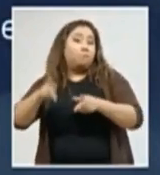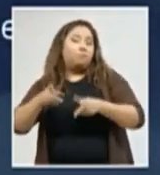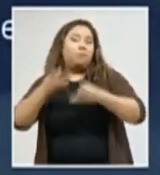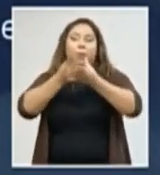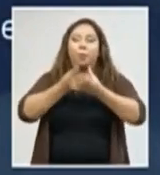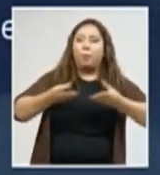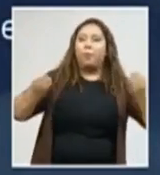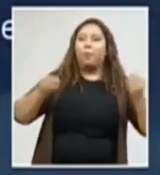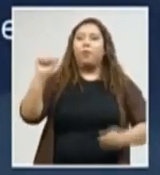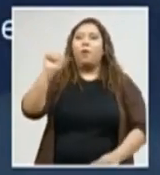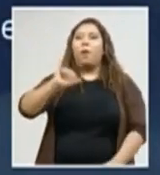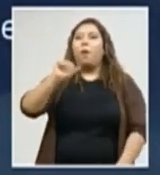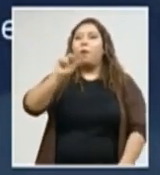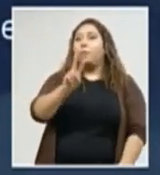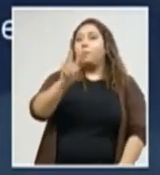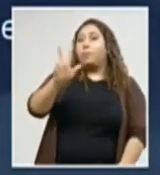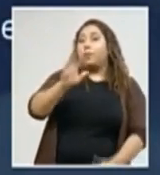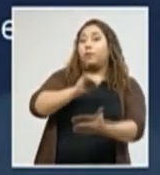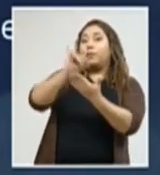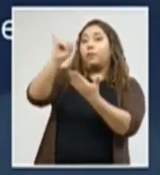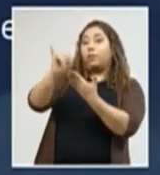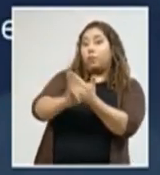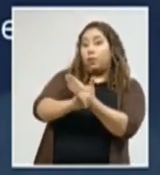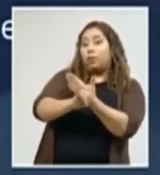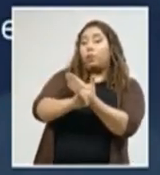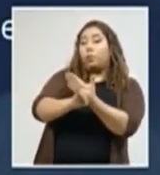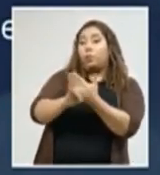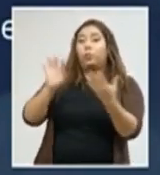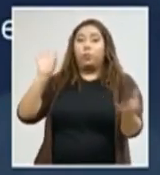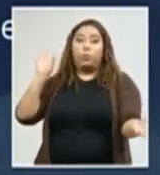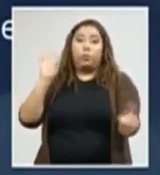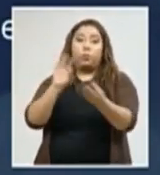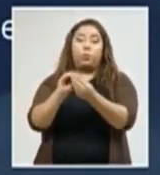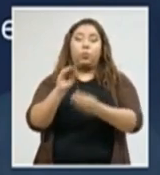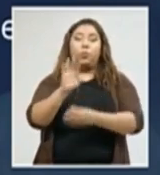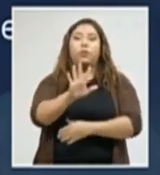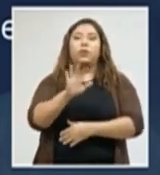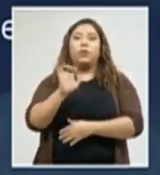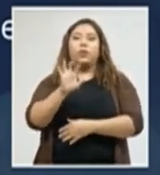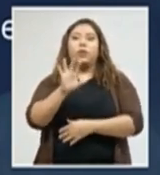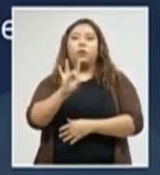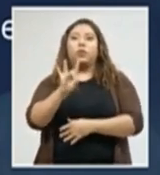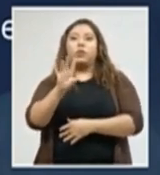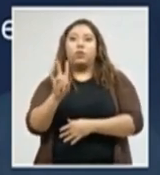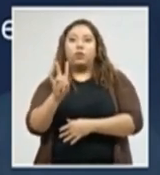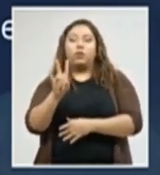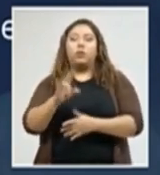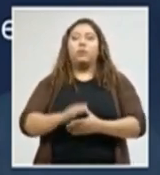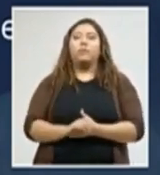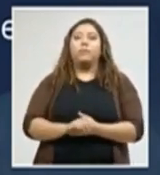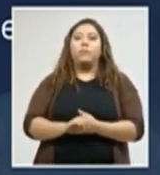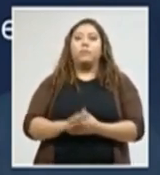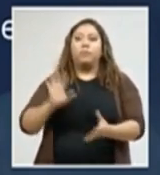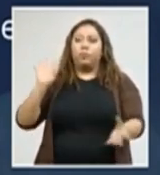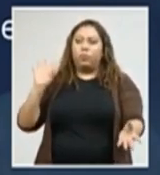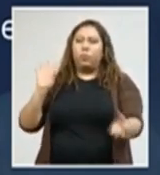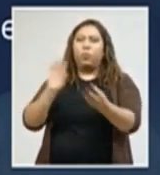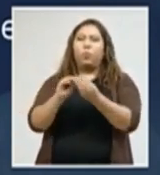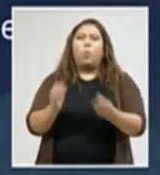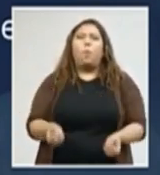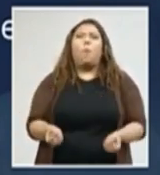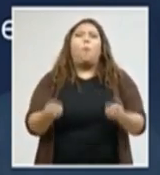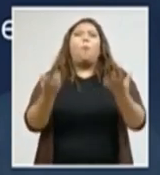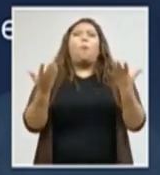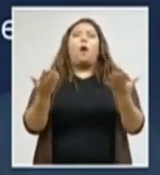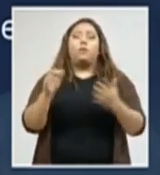Hoy, 23 de junio del 2020, tenemos un total de 587 casos que suman durante toda esta pandemia un